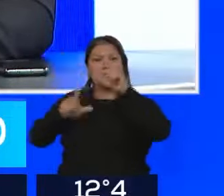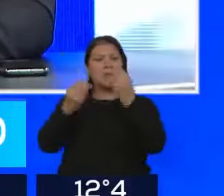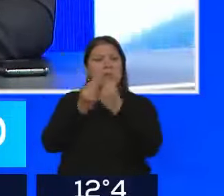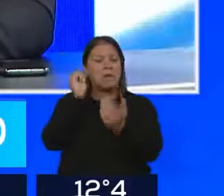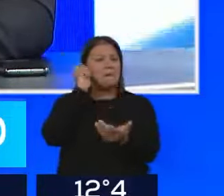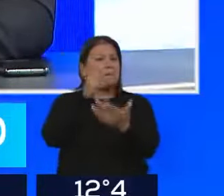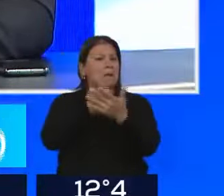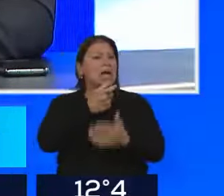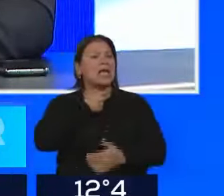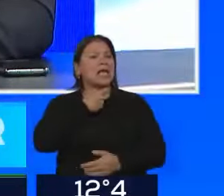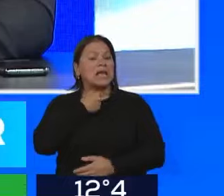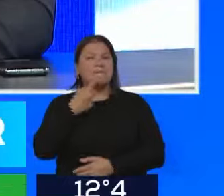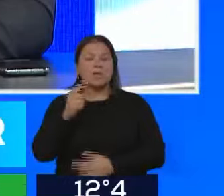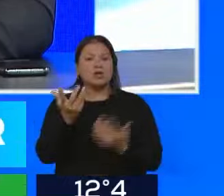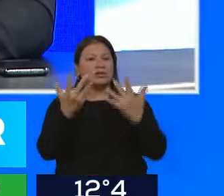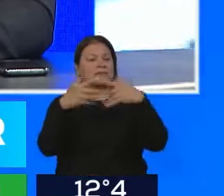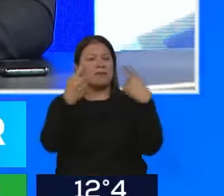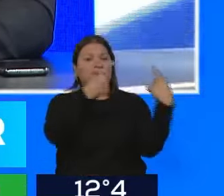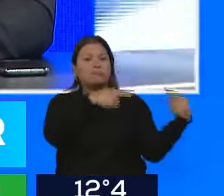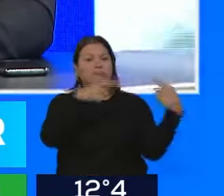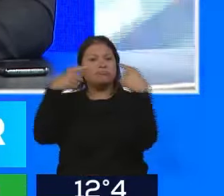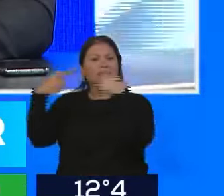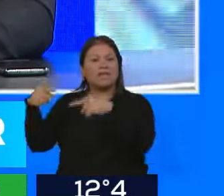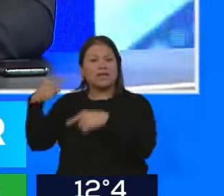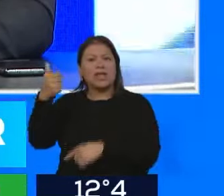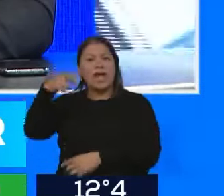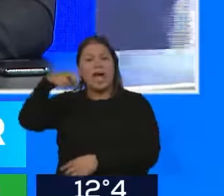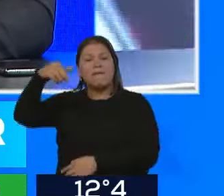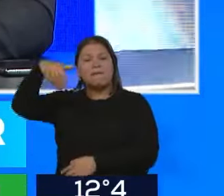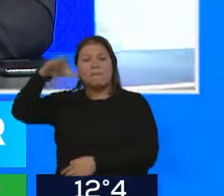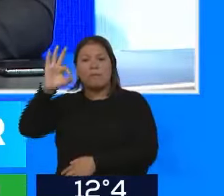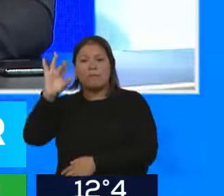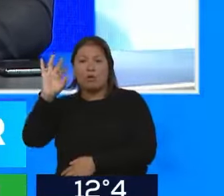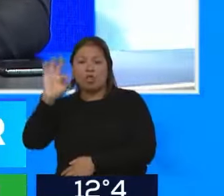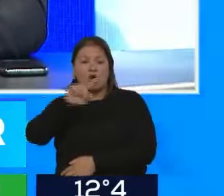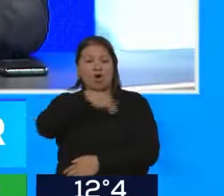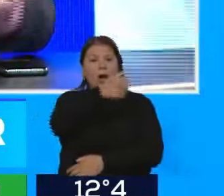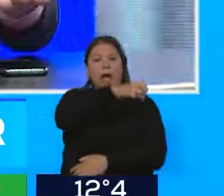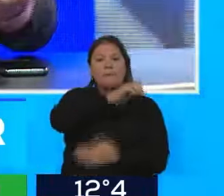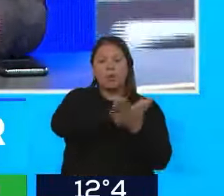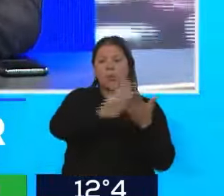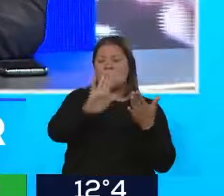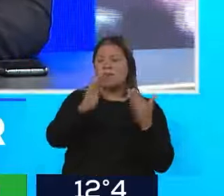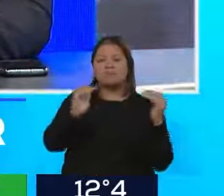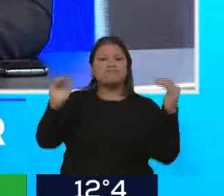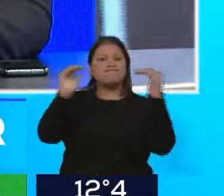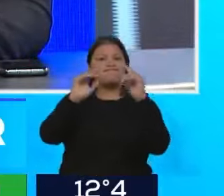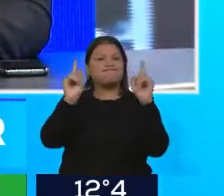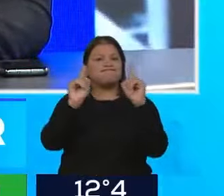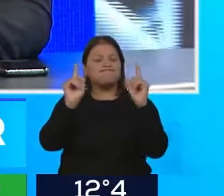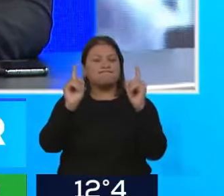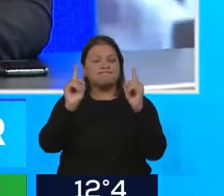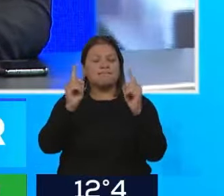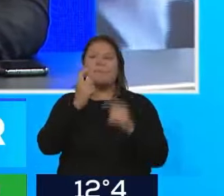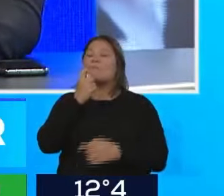claro, como no son compatibles ambas plataformas, te quedás a mitad de camino. Exactamente. Y el caso más simple de todos es tomar un